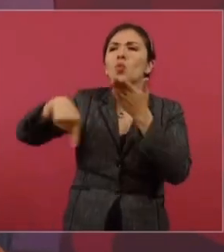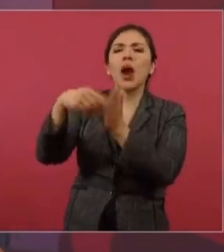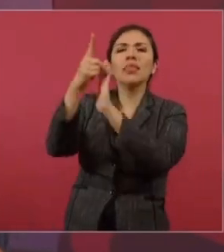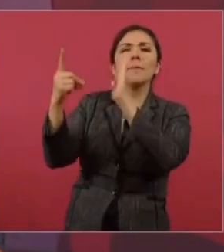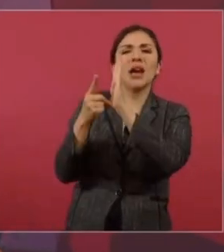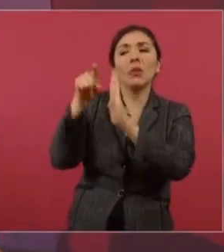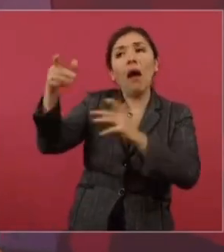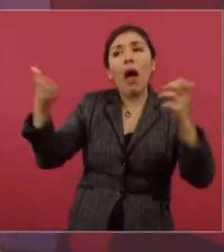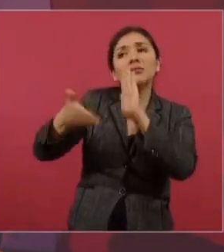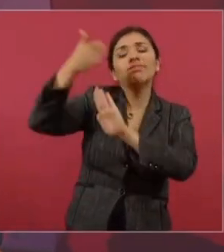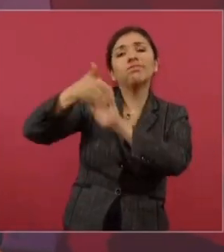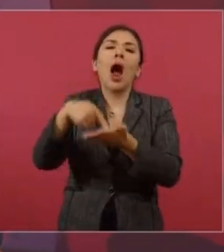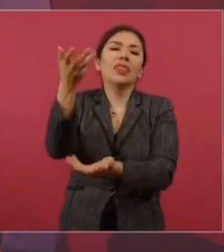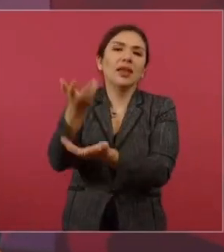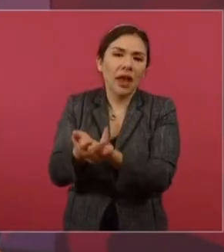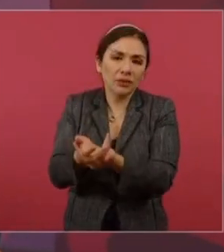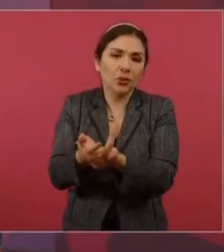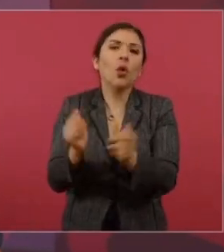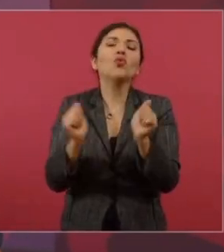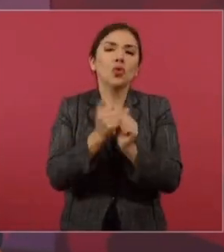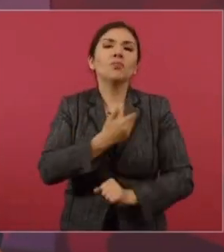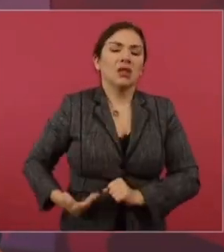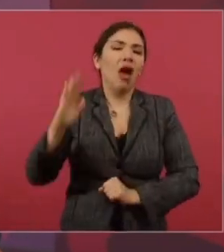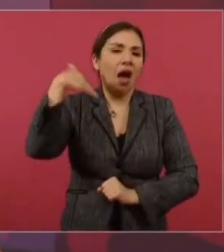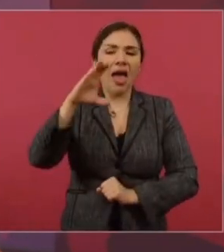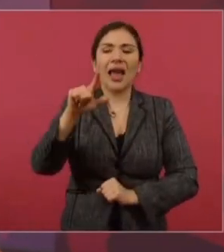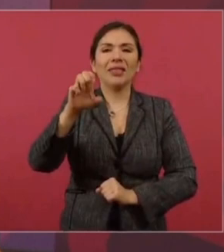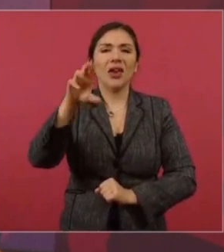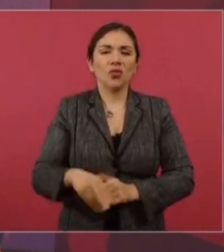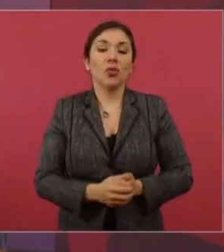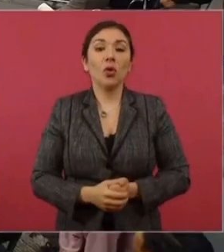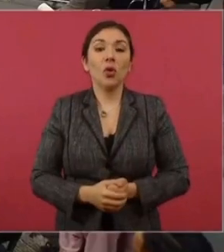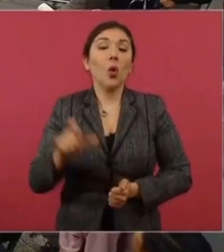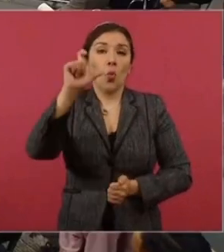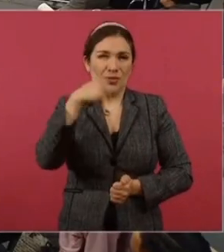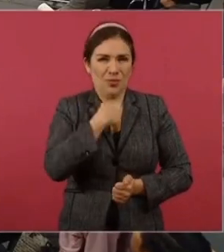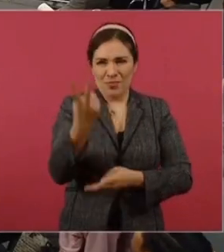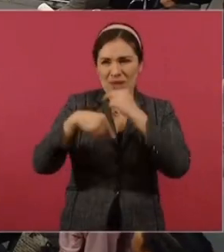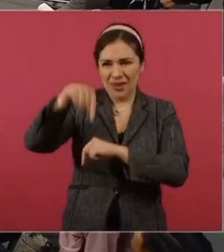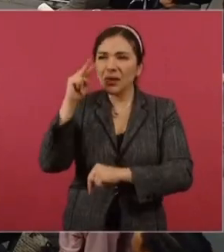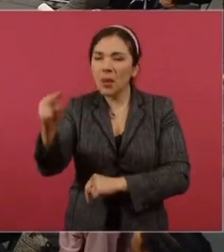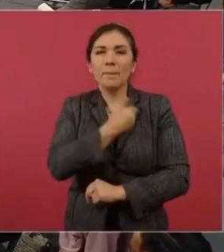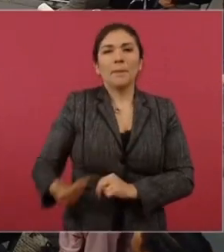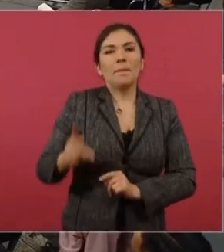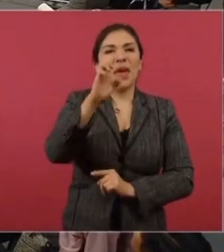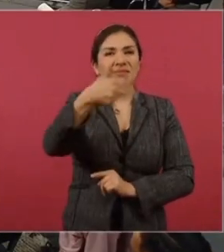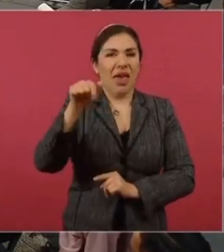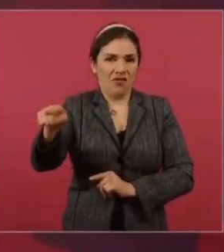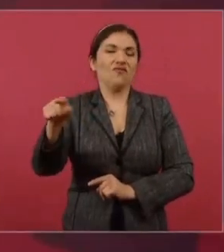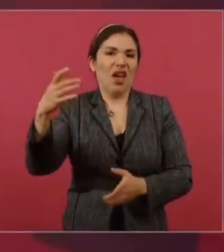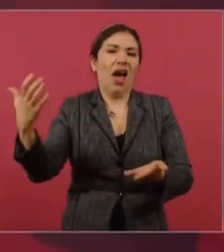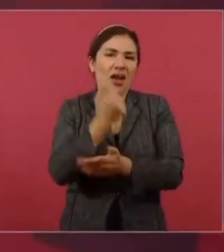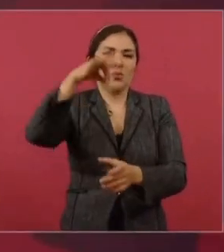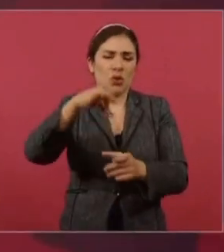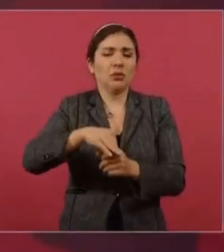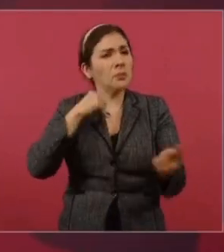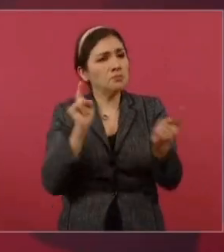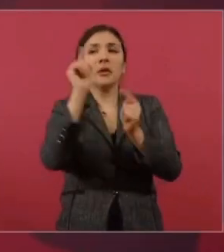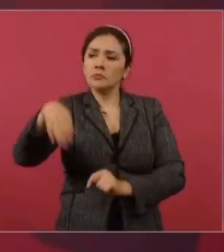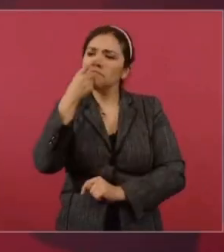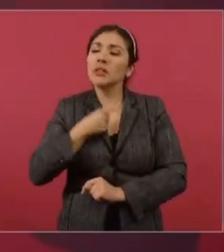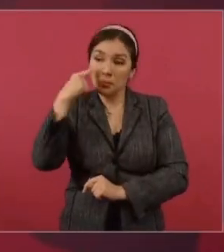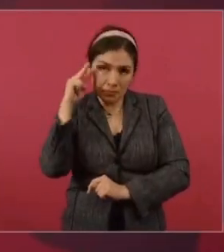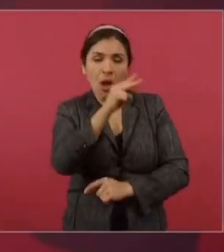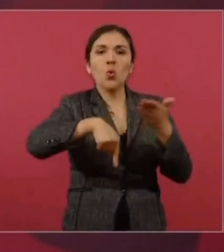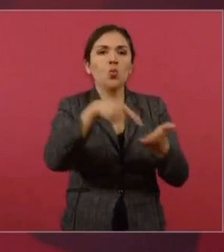para Descanso, Calderón. Cuando vine a ver al presidente Peña, ya como presidente electo que nos encontramos, me dijo, le quiero